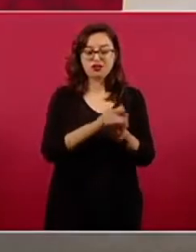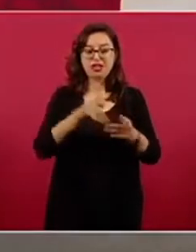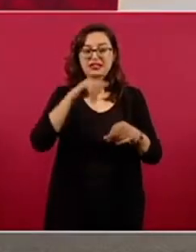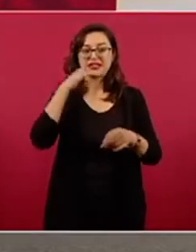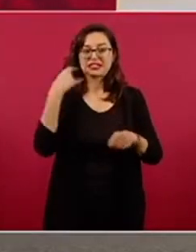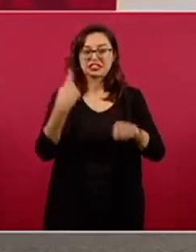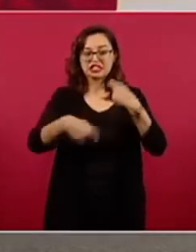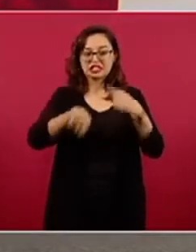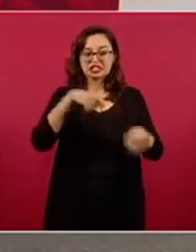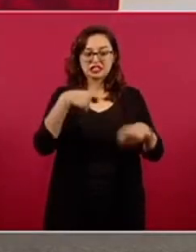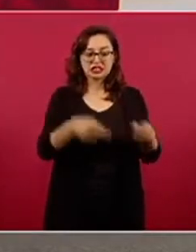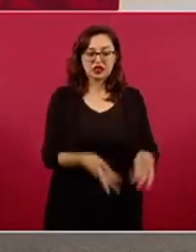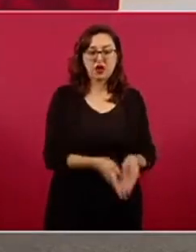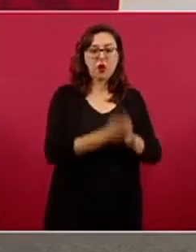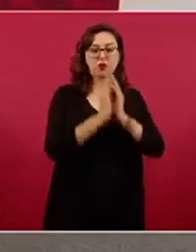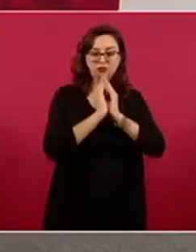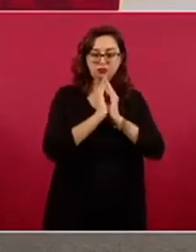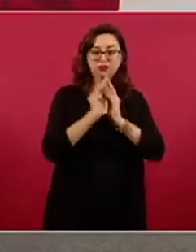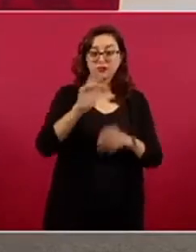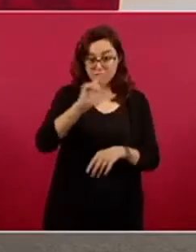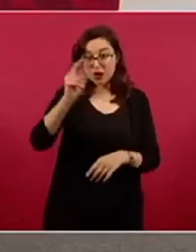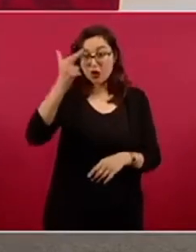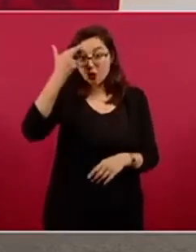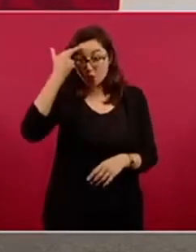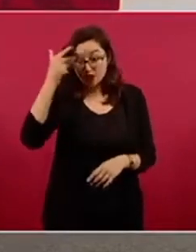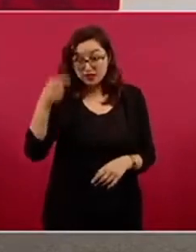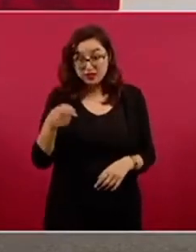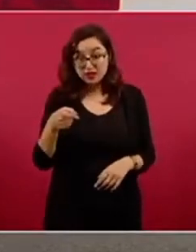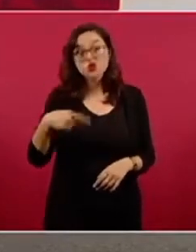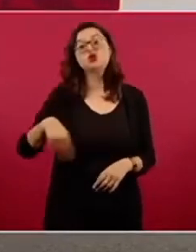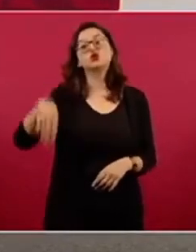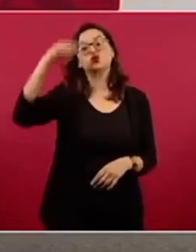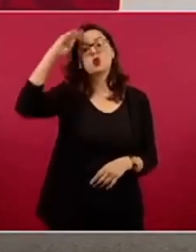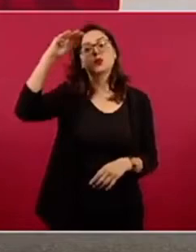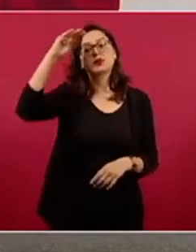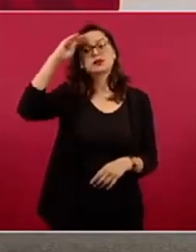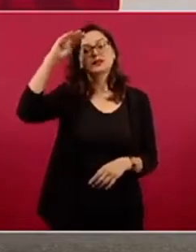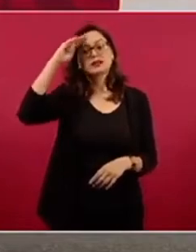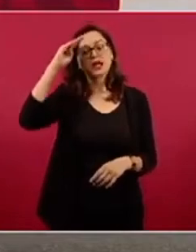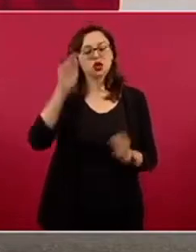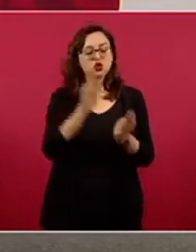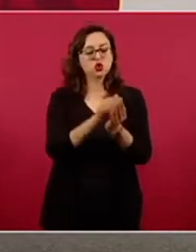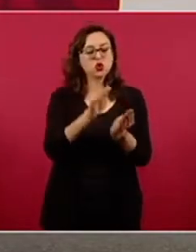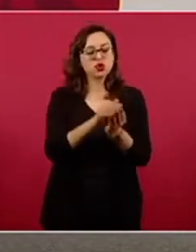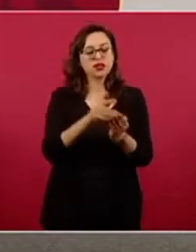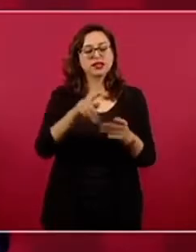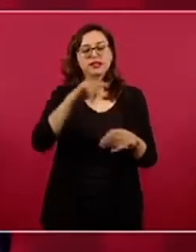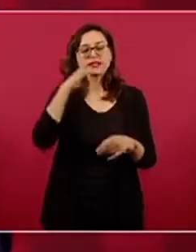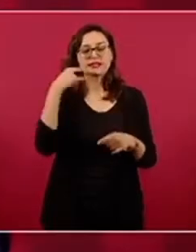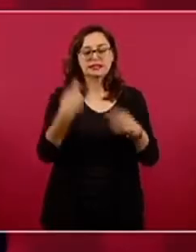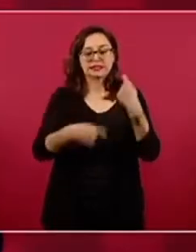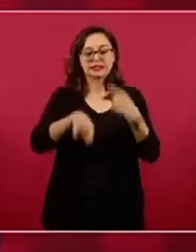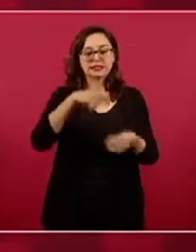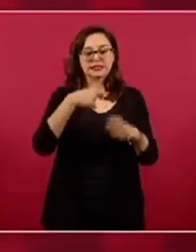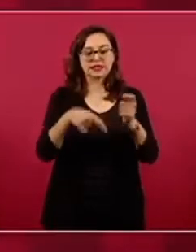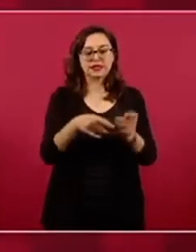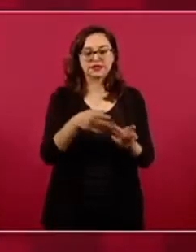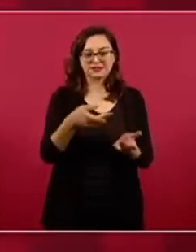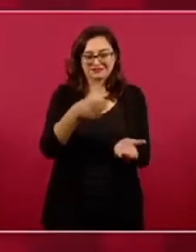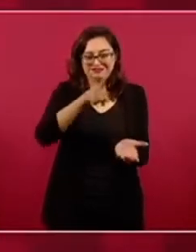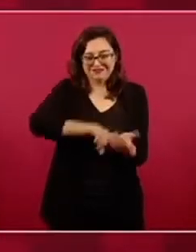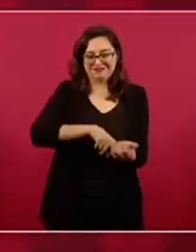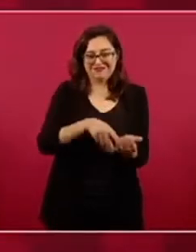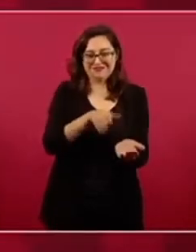Pues yo pensaba que nada más las tortas de chilaquiles se comían aquí en la Ciudad